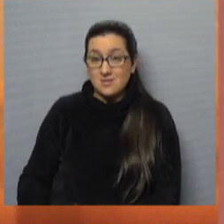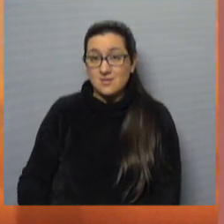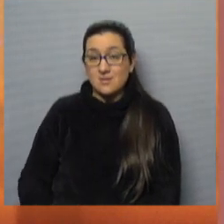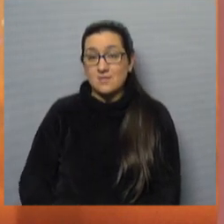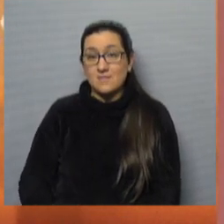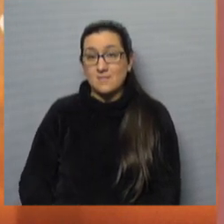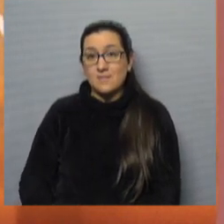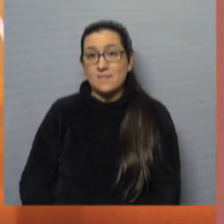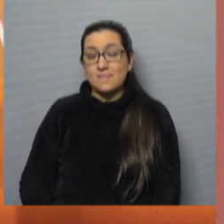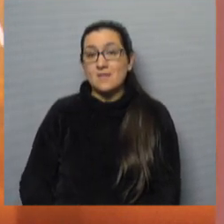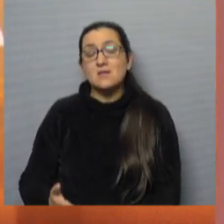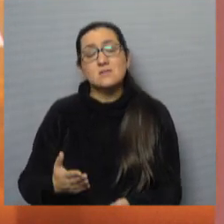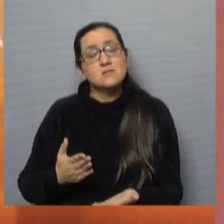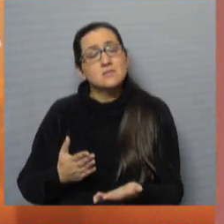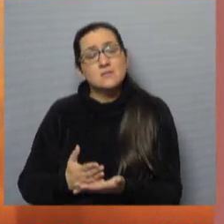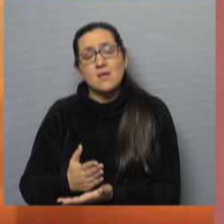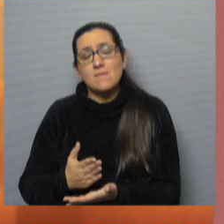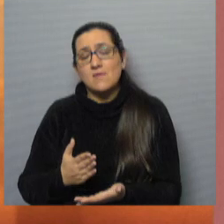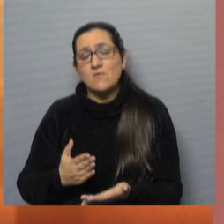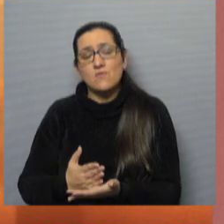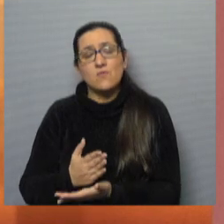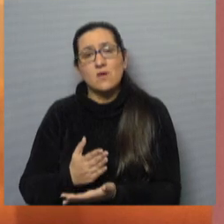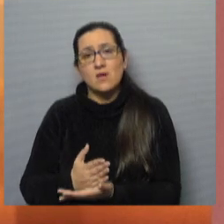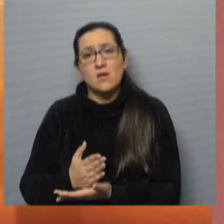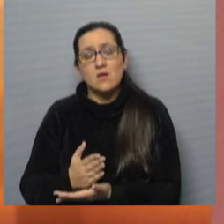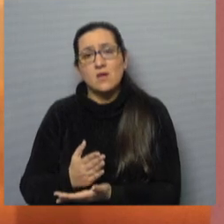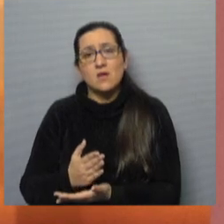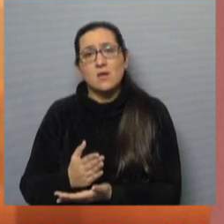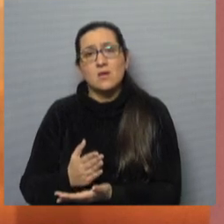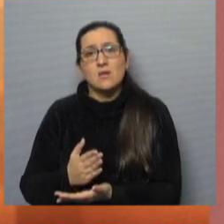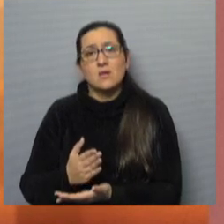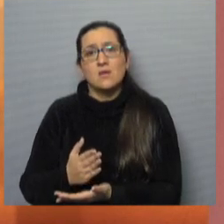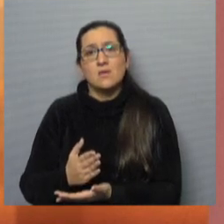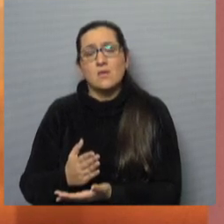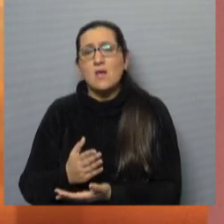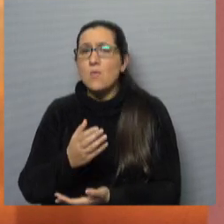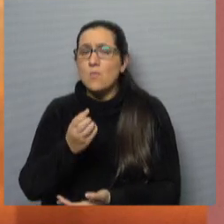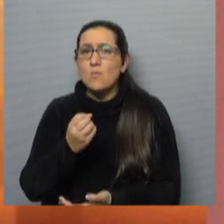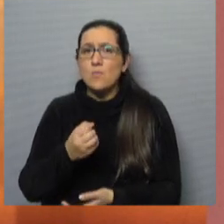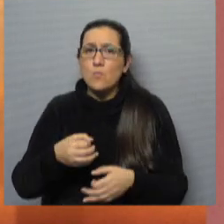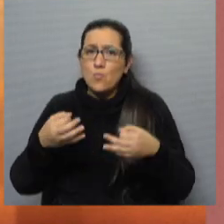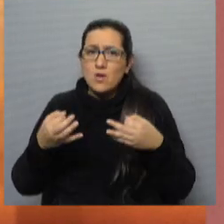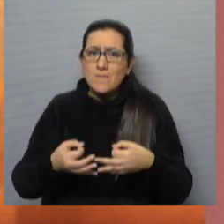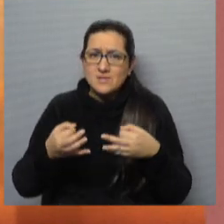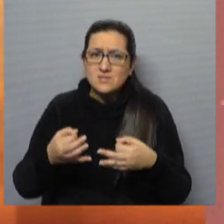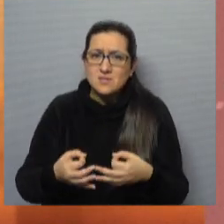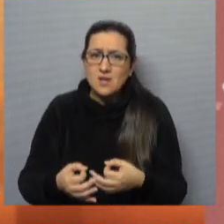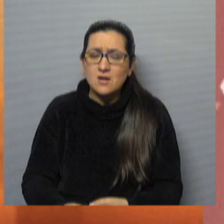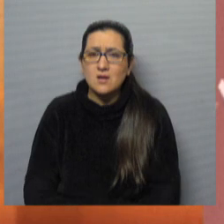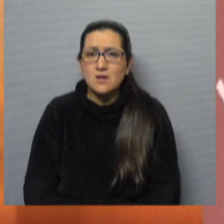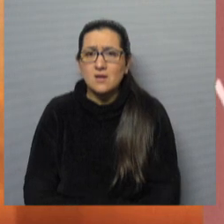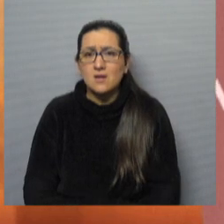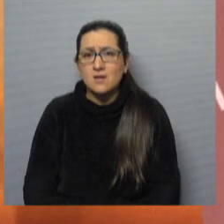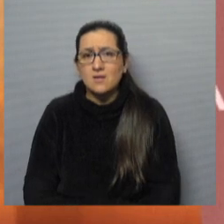eminentemente un pragmático y muy en particular en el